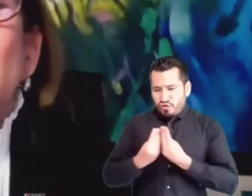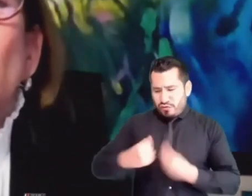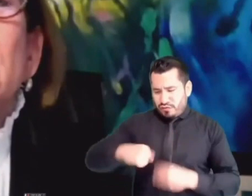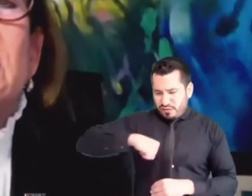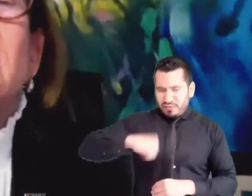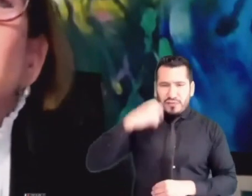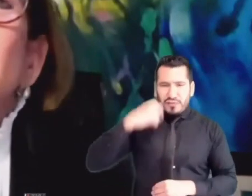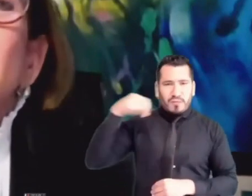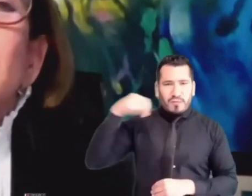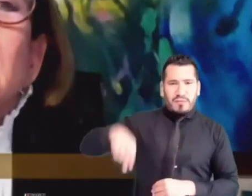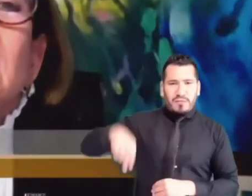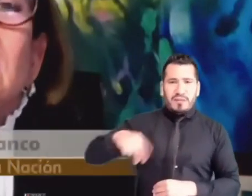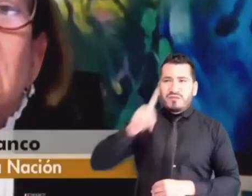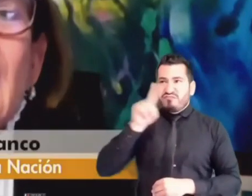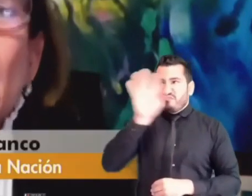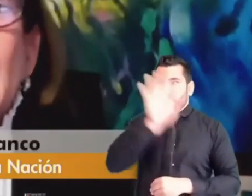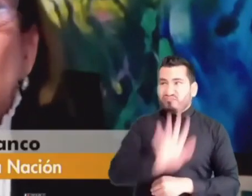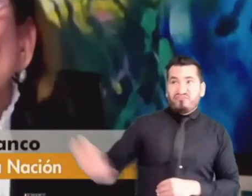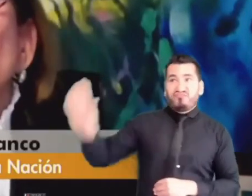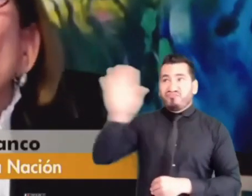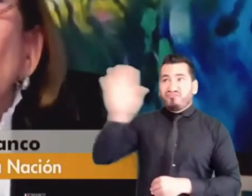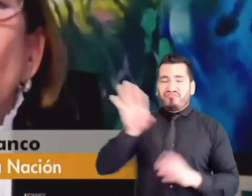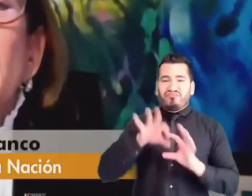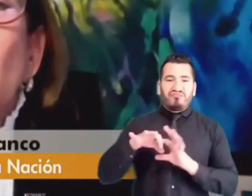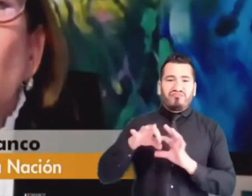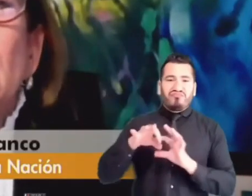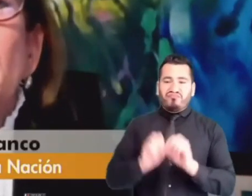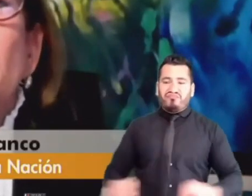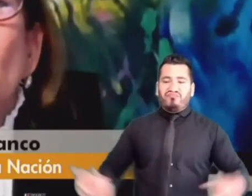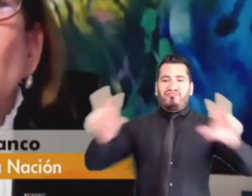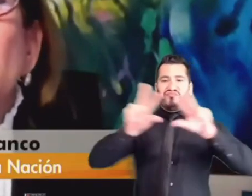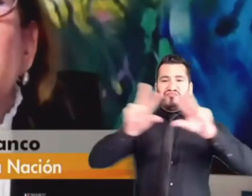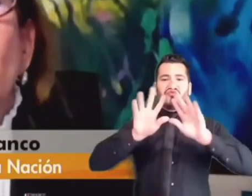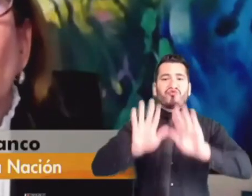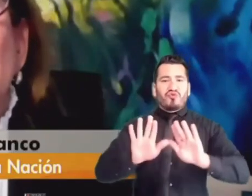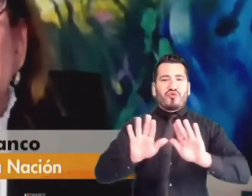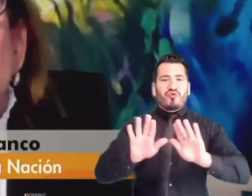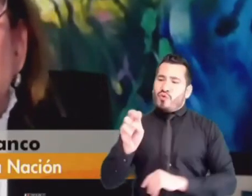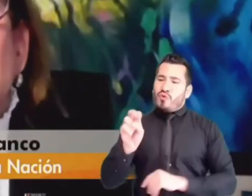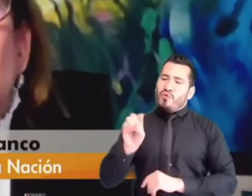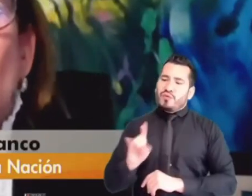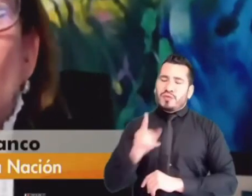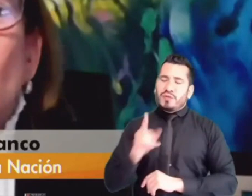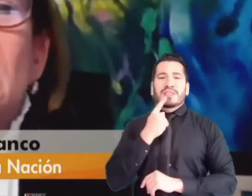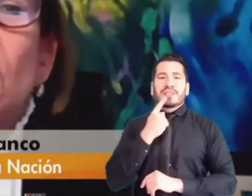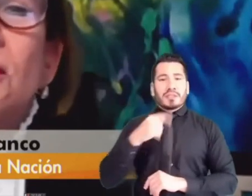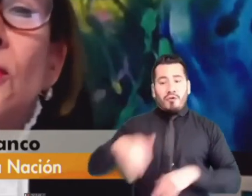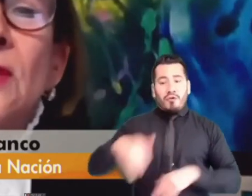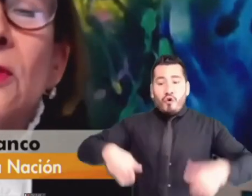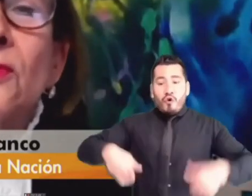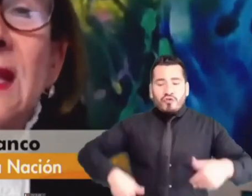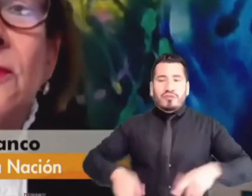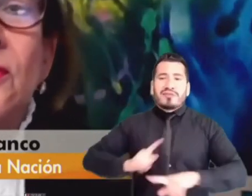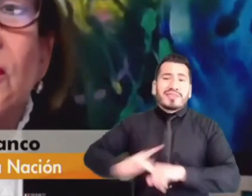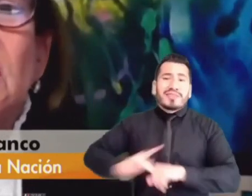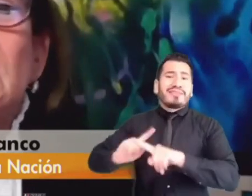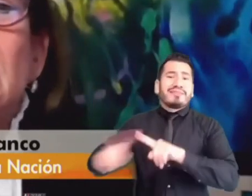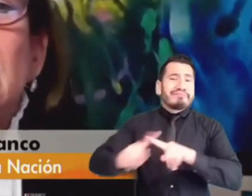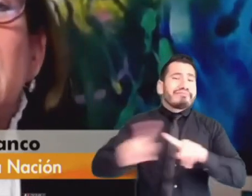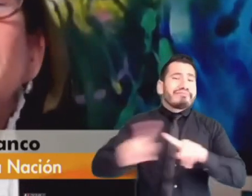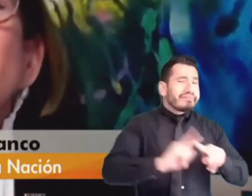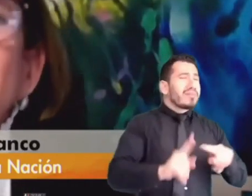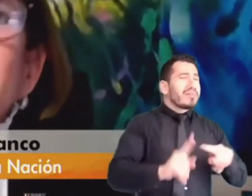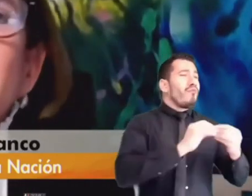Ellos dicen, dado que la corrupción adopta múltiples formas y ocurre en multitud de contextos,